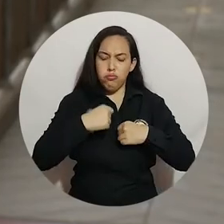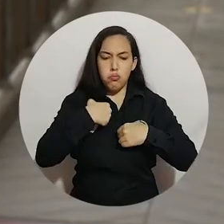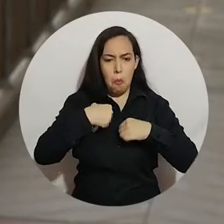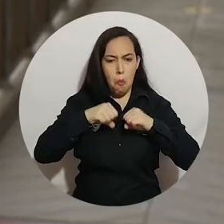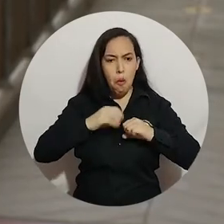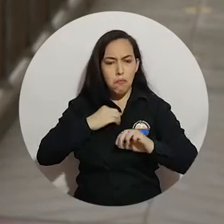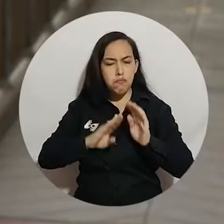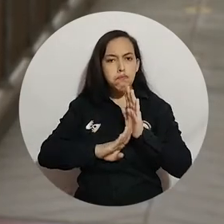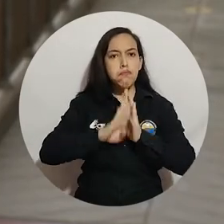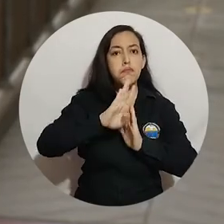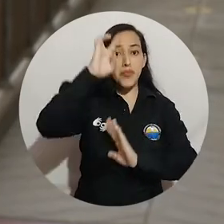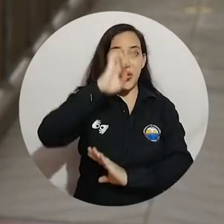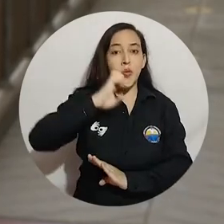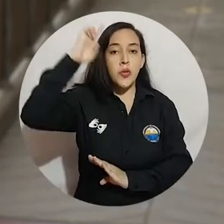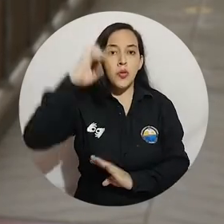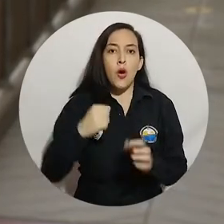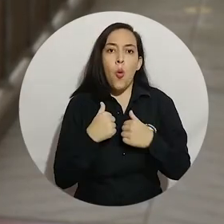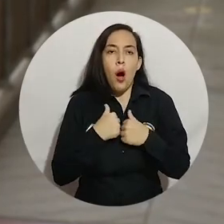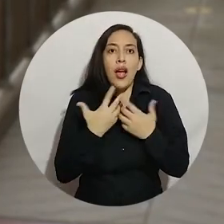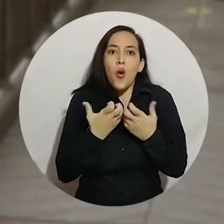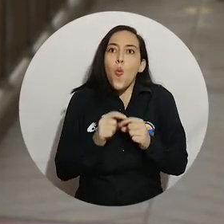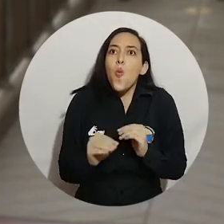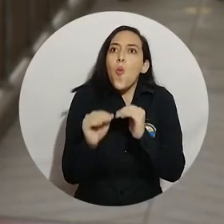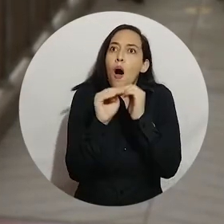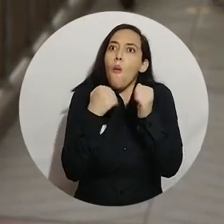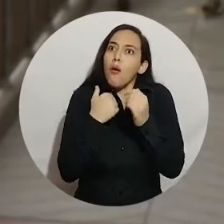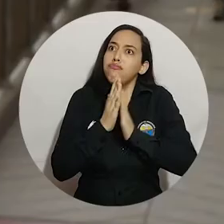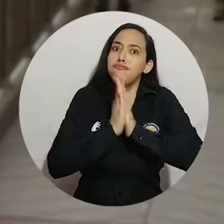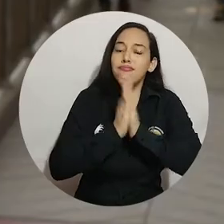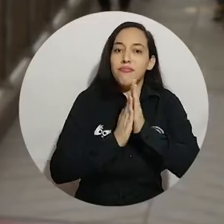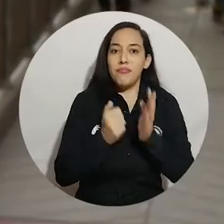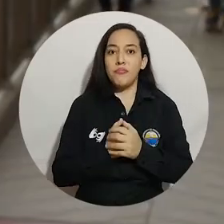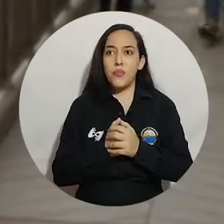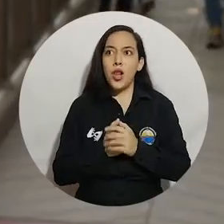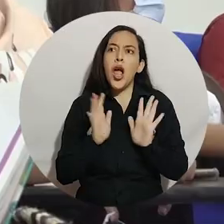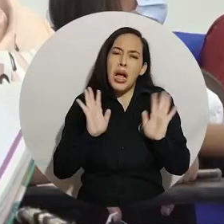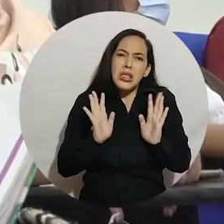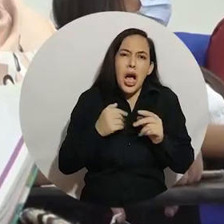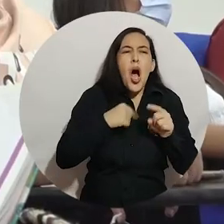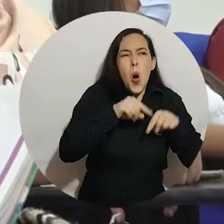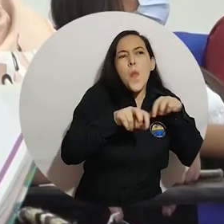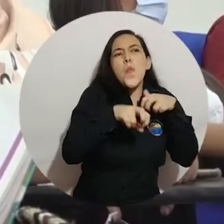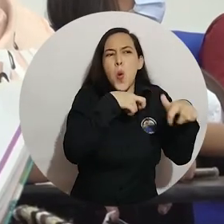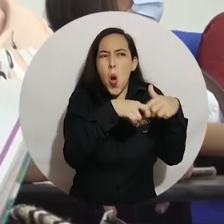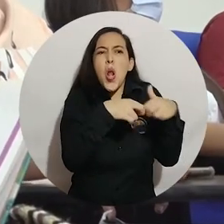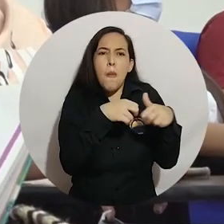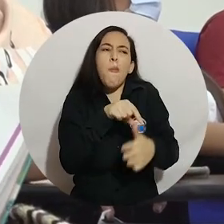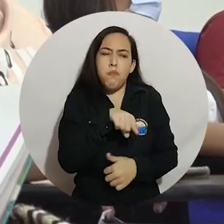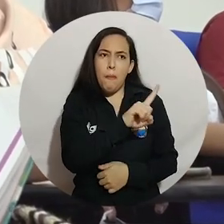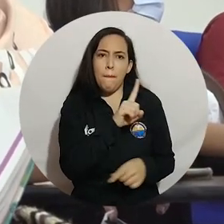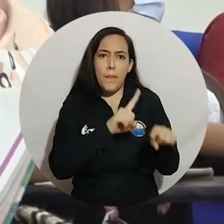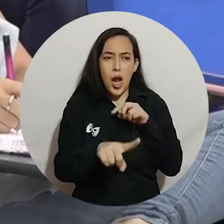en nuestro crecimiento en la profesión debido a que nos inspira. Sabemos que hay posibilidades de que los problemitas por los que estamos